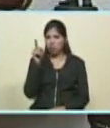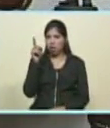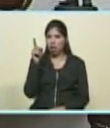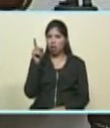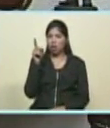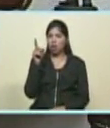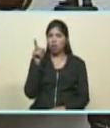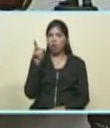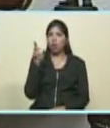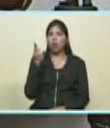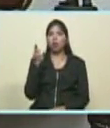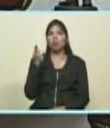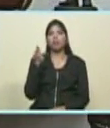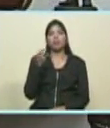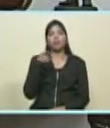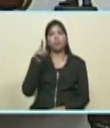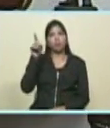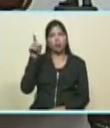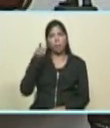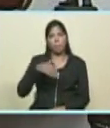argelia nuestra hermana argelia